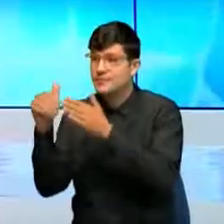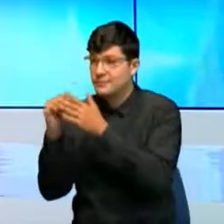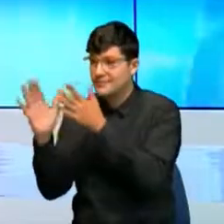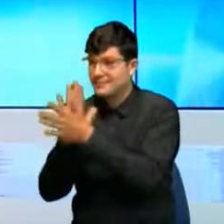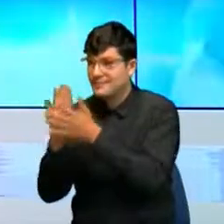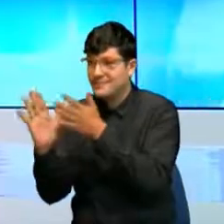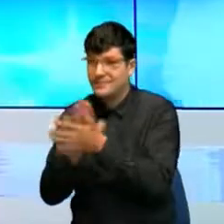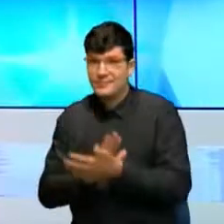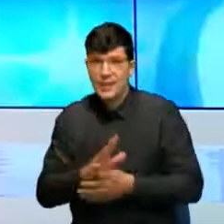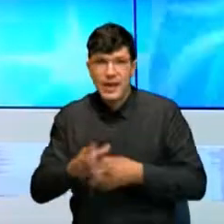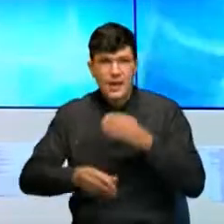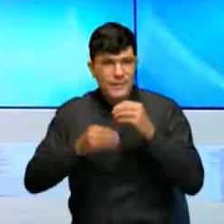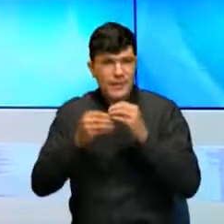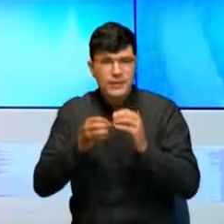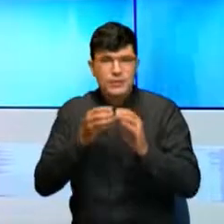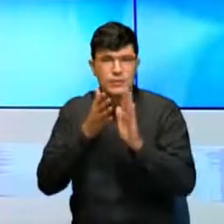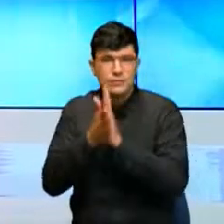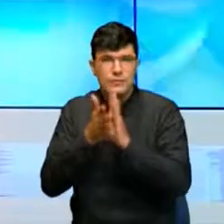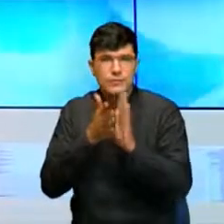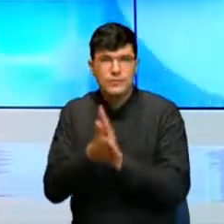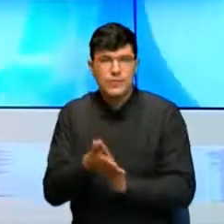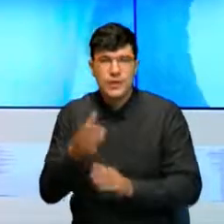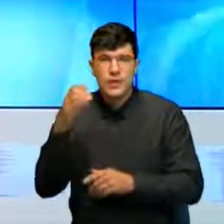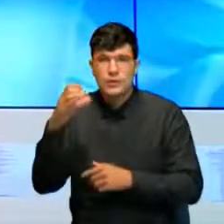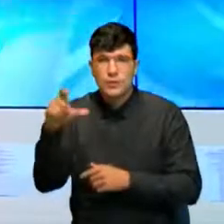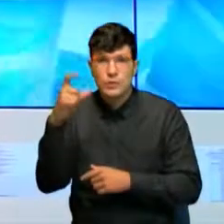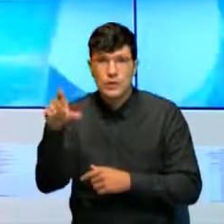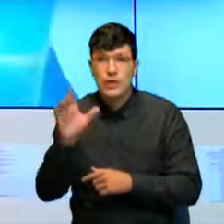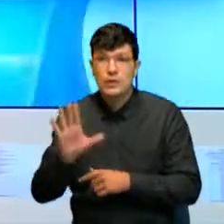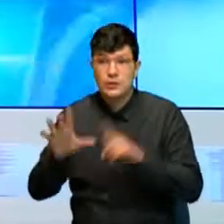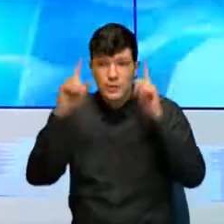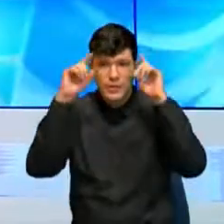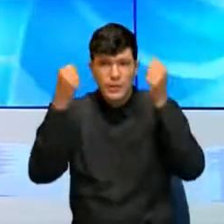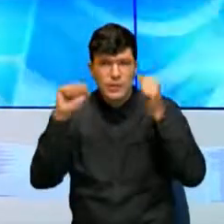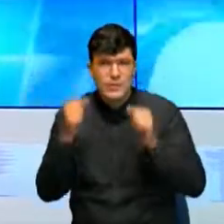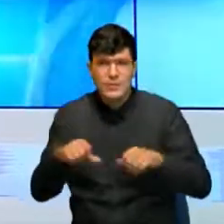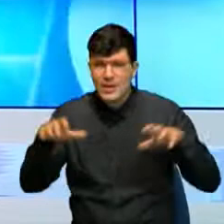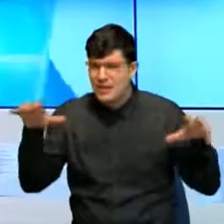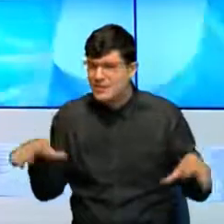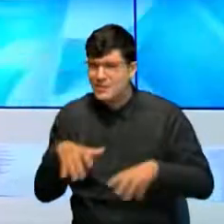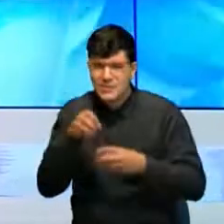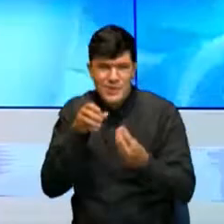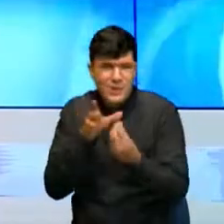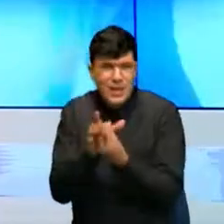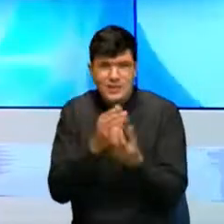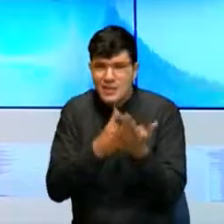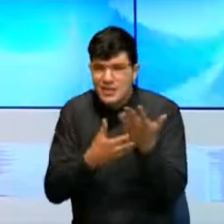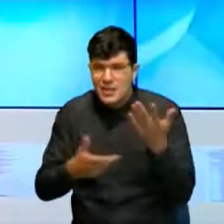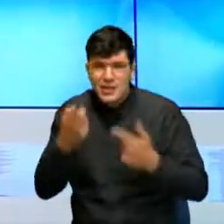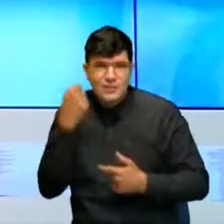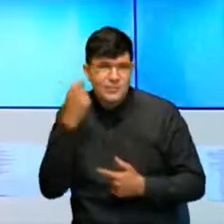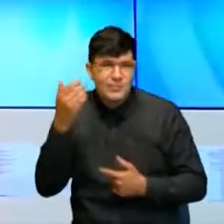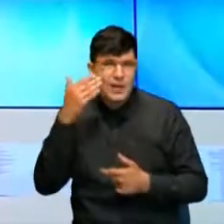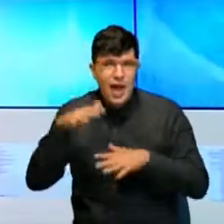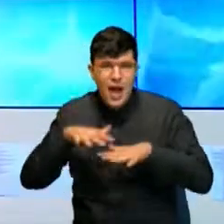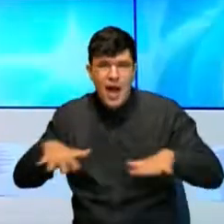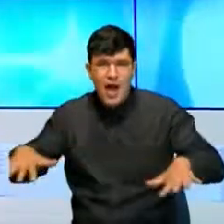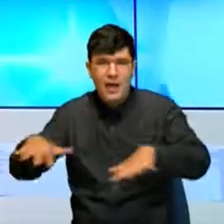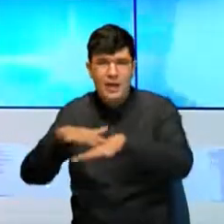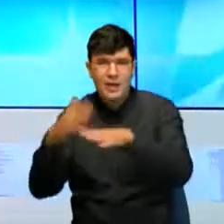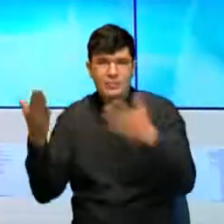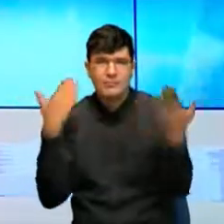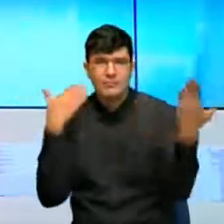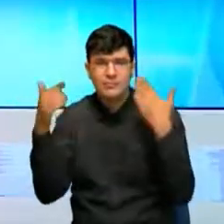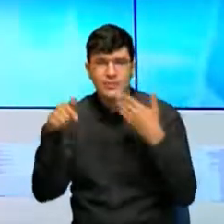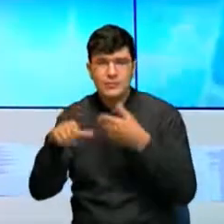En otras noticias, en Cúcuta hay preocupación por los constantes hechos violentos y de sangre que se han registrado en la zona rural y en la